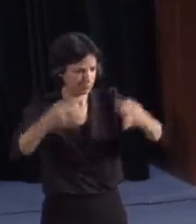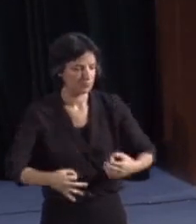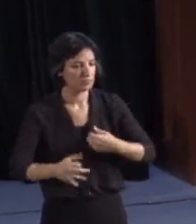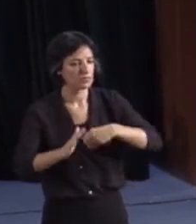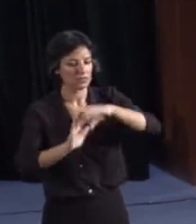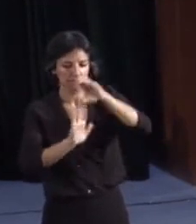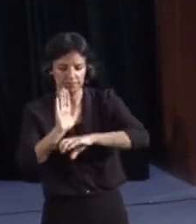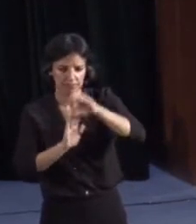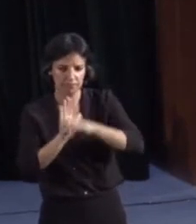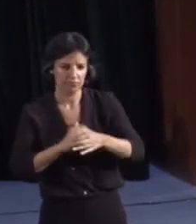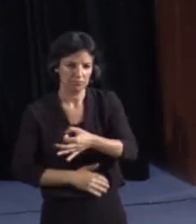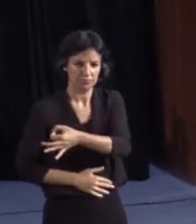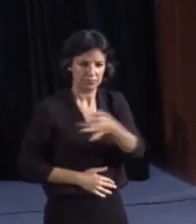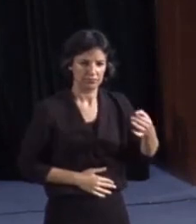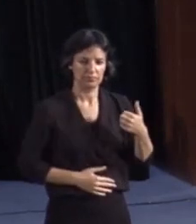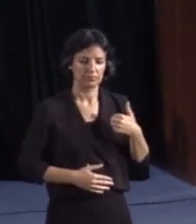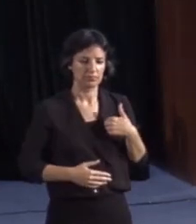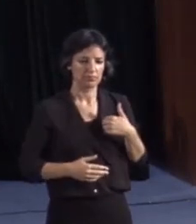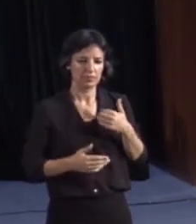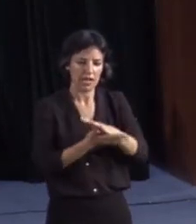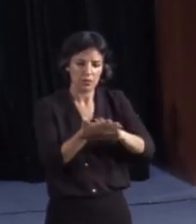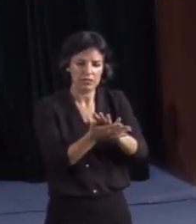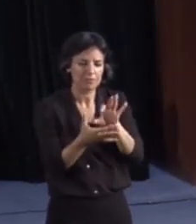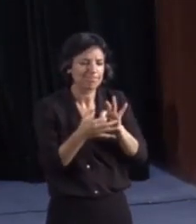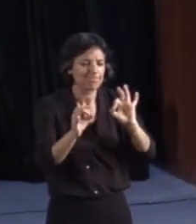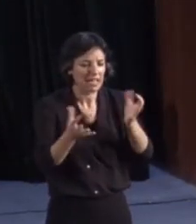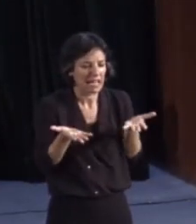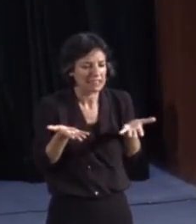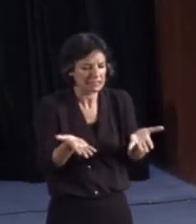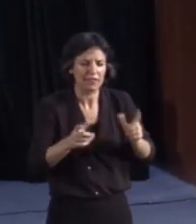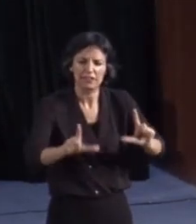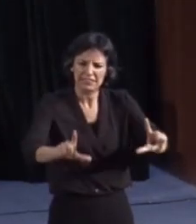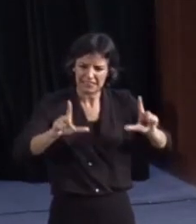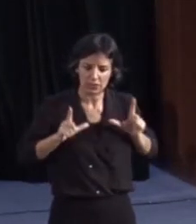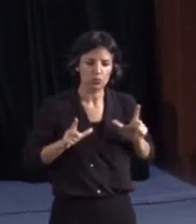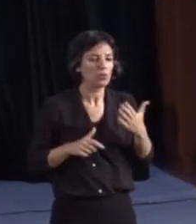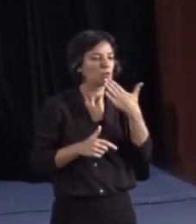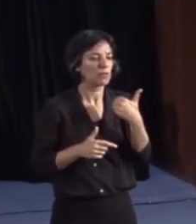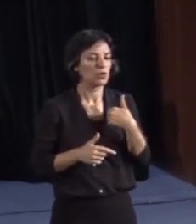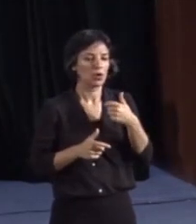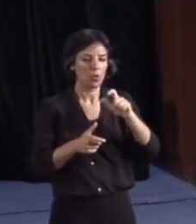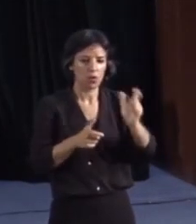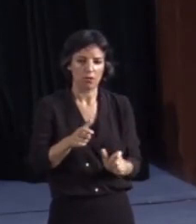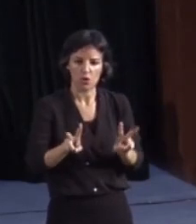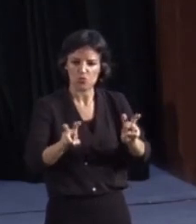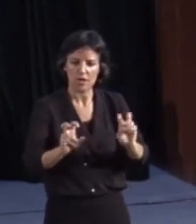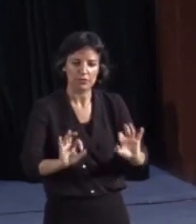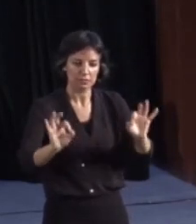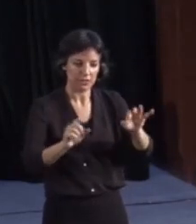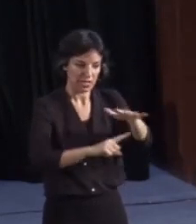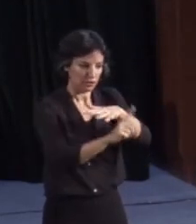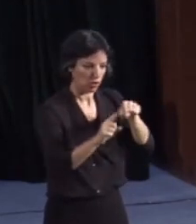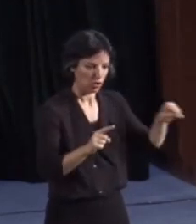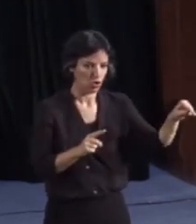subtitulación y componente asistencial, consolidando, por ejemplo, nuevos vocabularios específicos en estos entornos, donde hay muchos